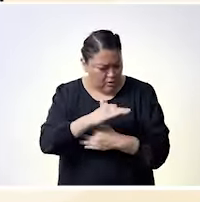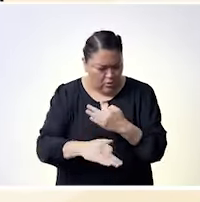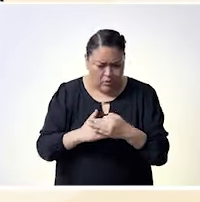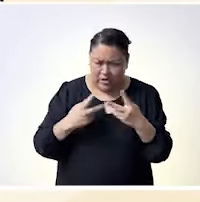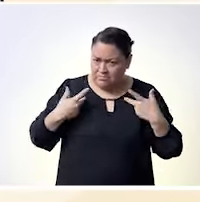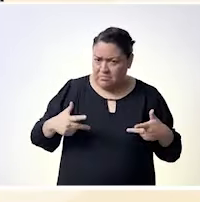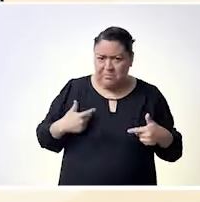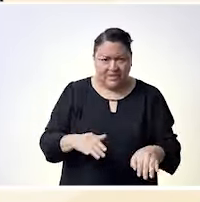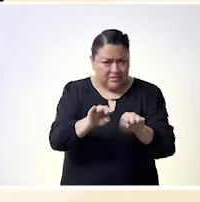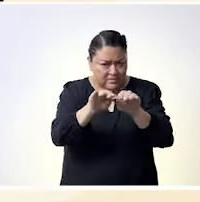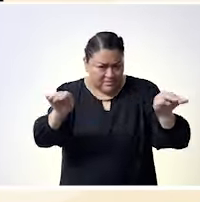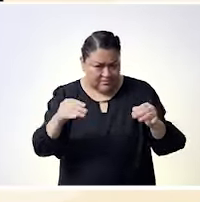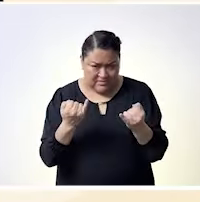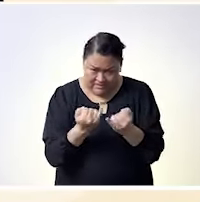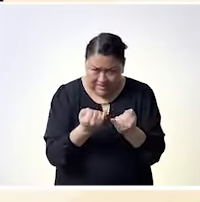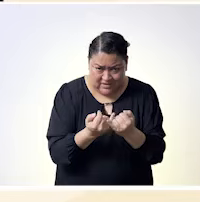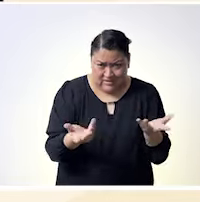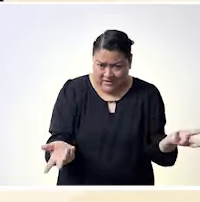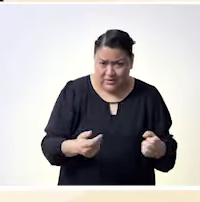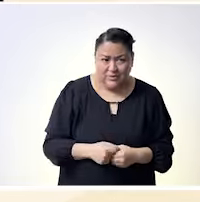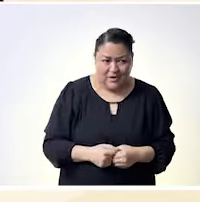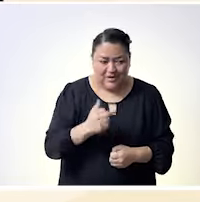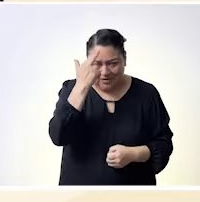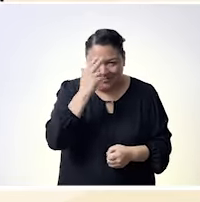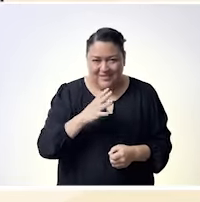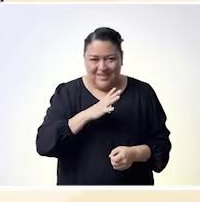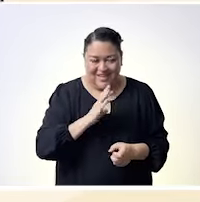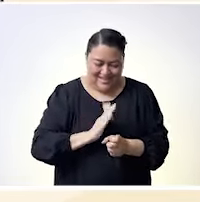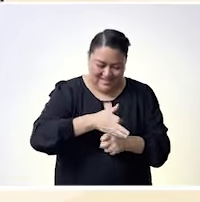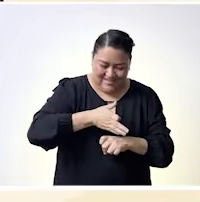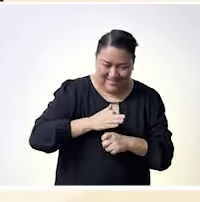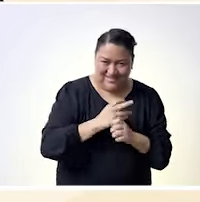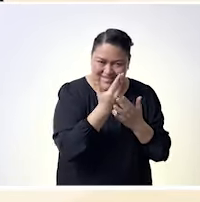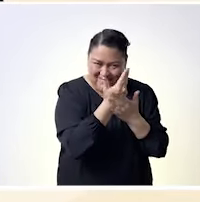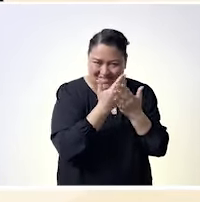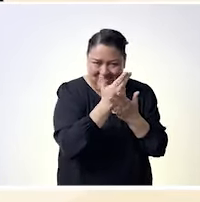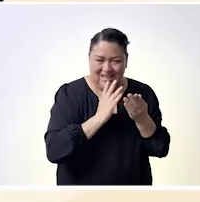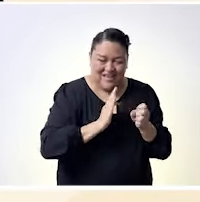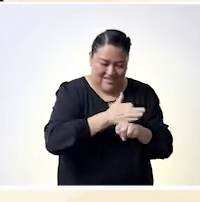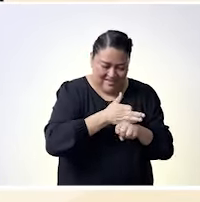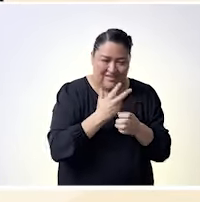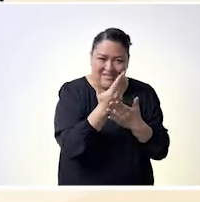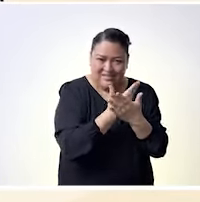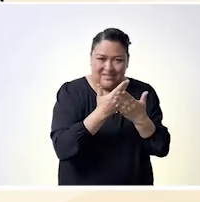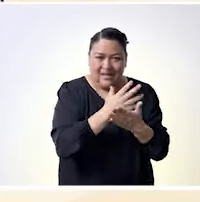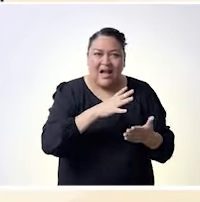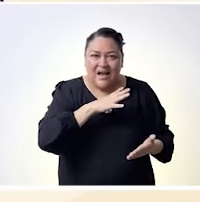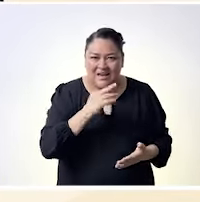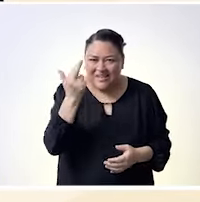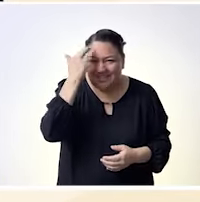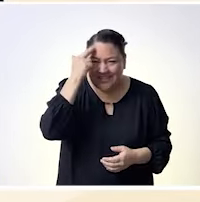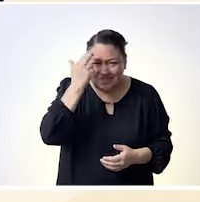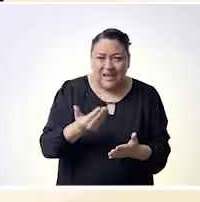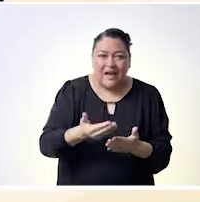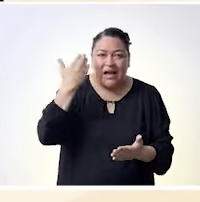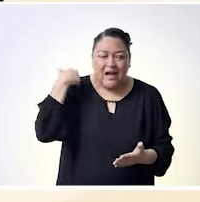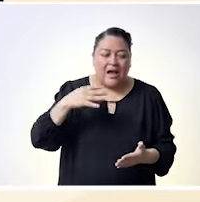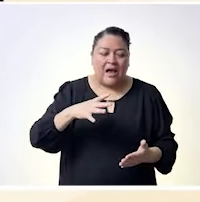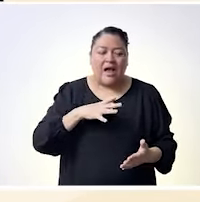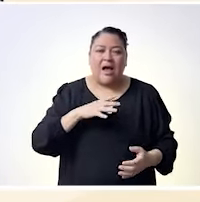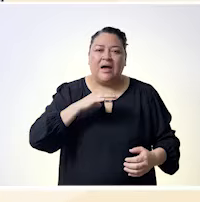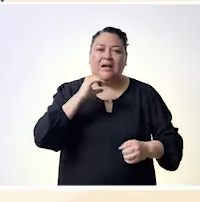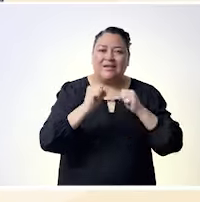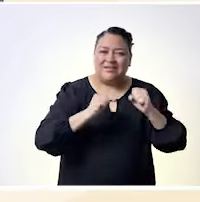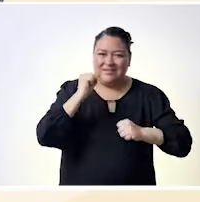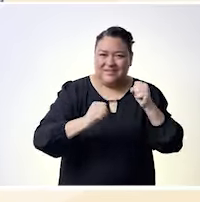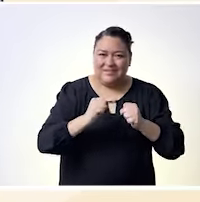o tiene esta orientación que pueda tomar esa decisión creo que el tema más importante que es que a nadie le falte un derecho